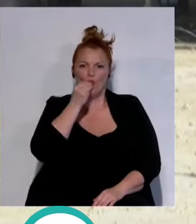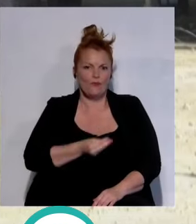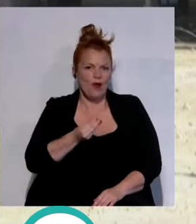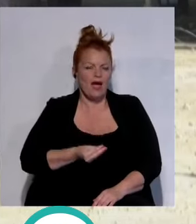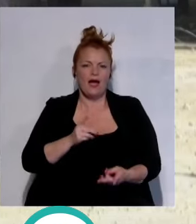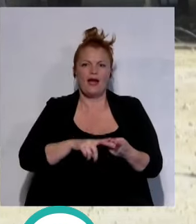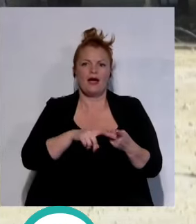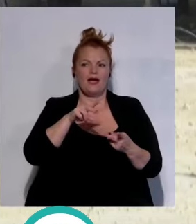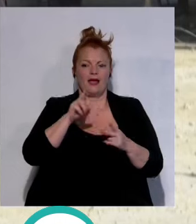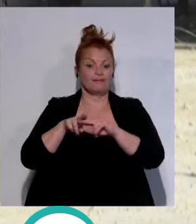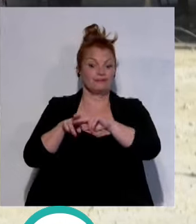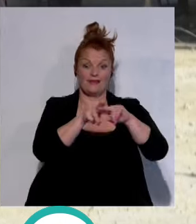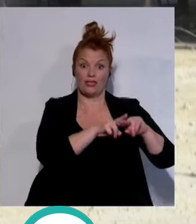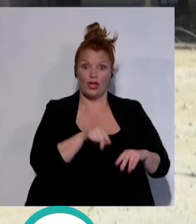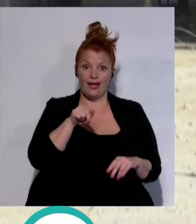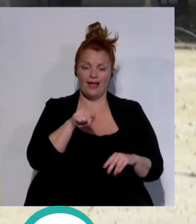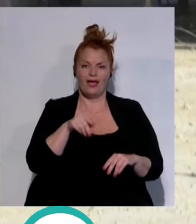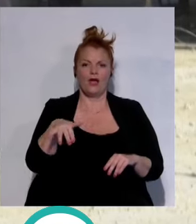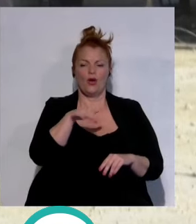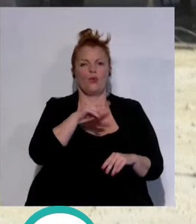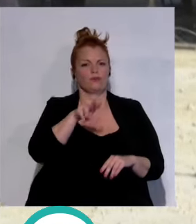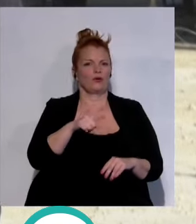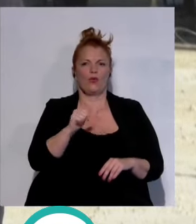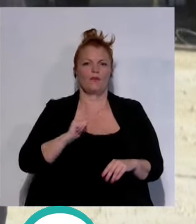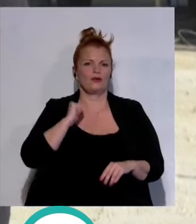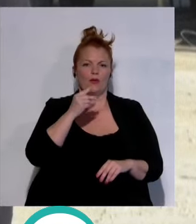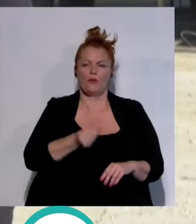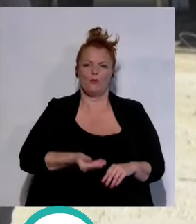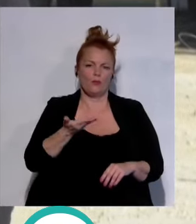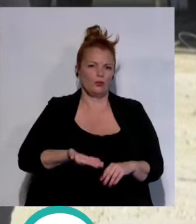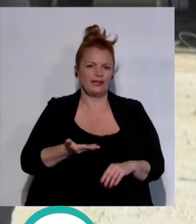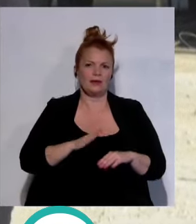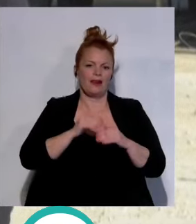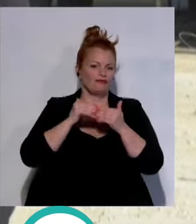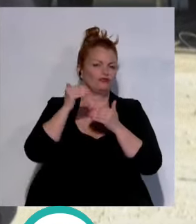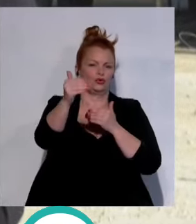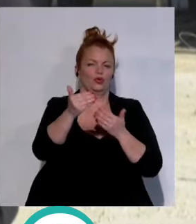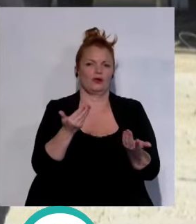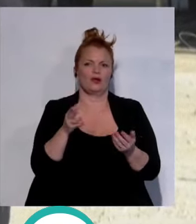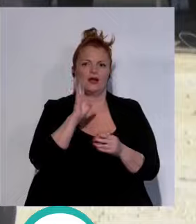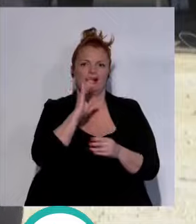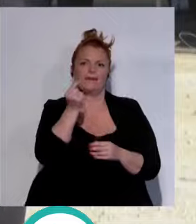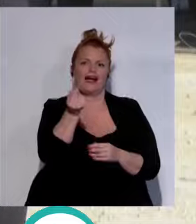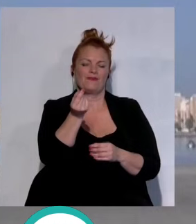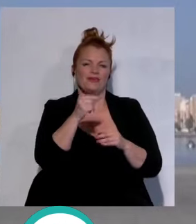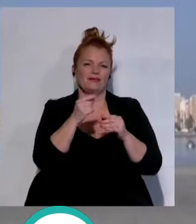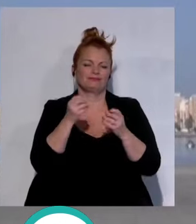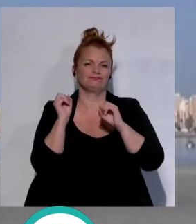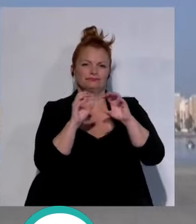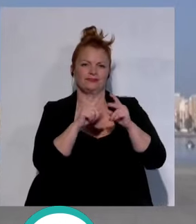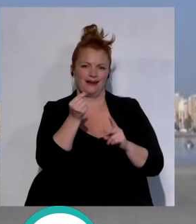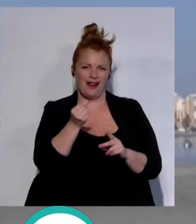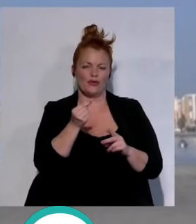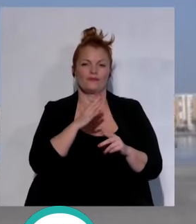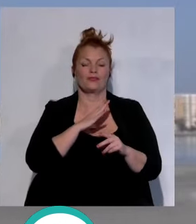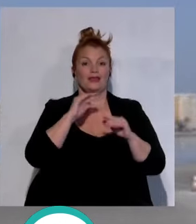analizamos esta instalación de la cabezuela brinda una oportunidad muy importante para lo que se viene en el futuro de comercialización de granos para Cádiz en cuanto a la